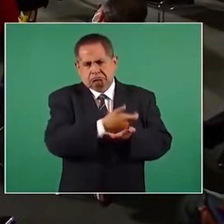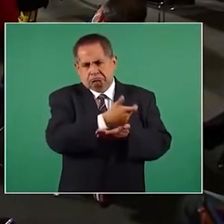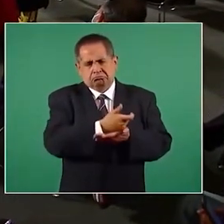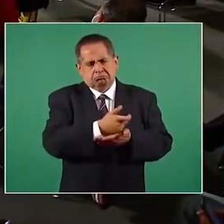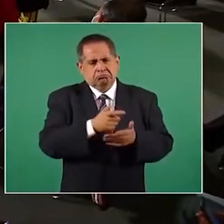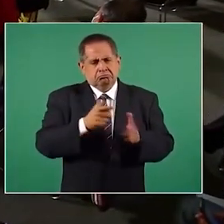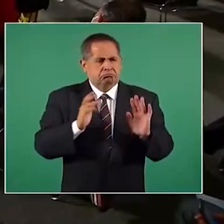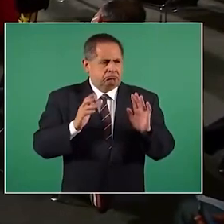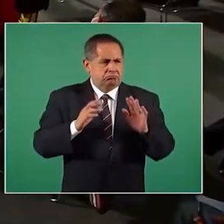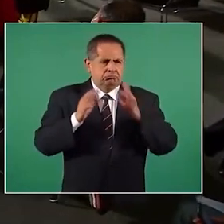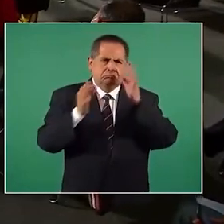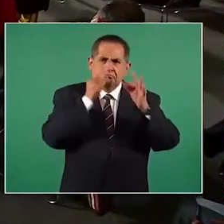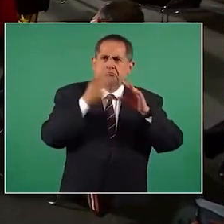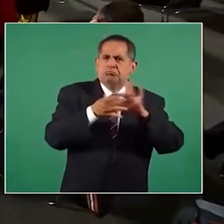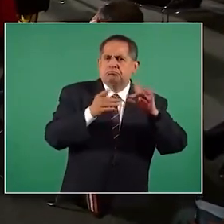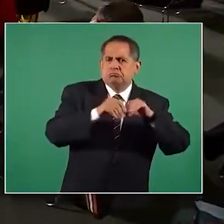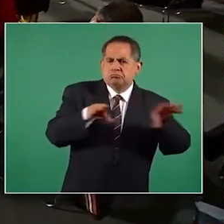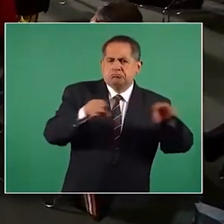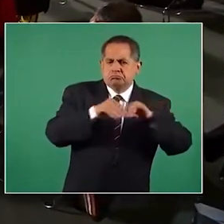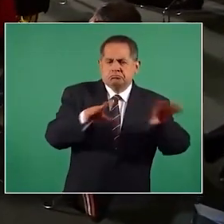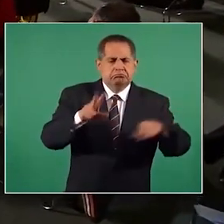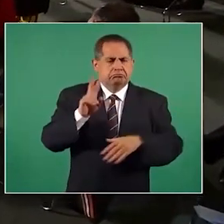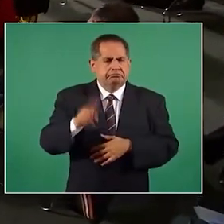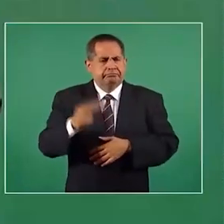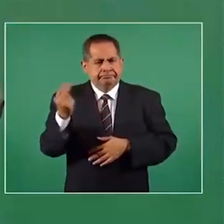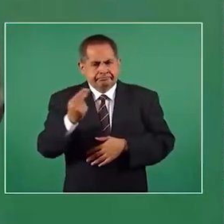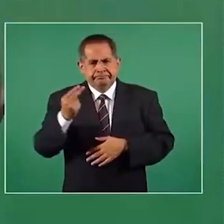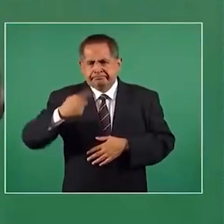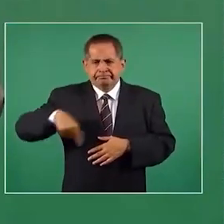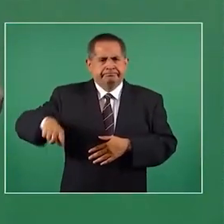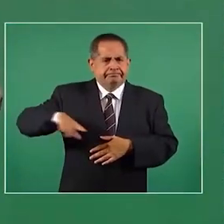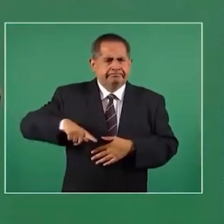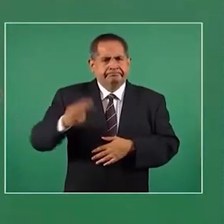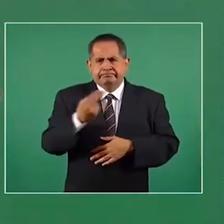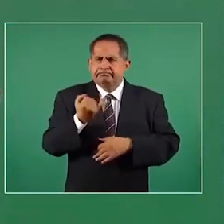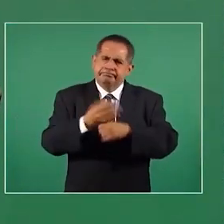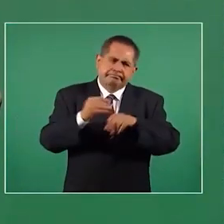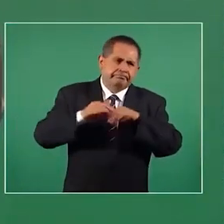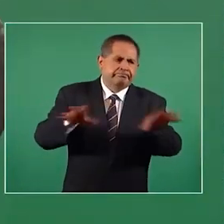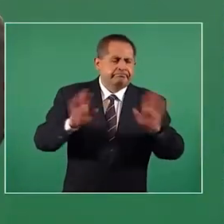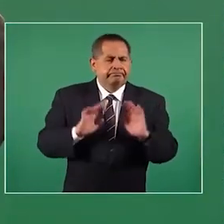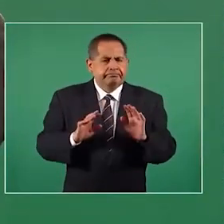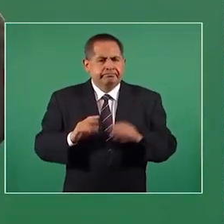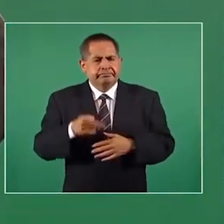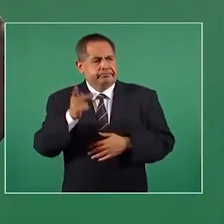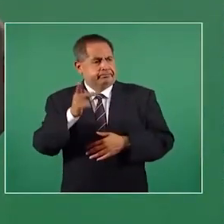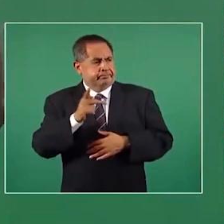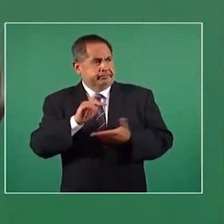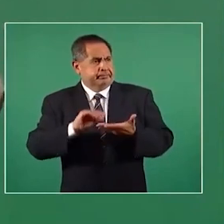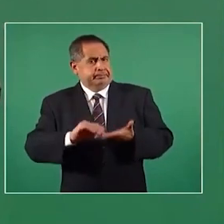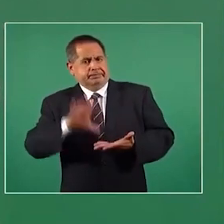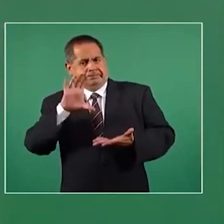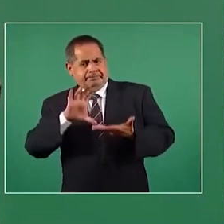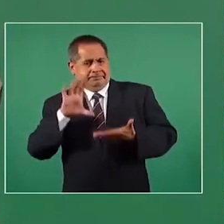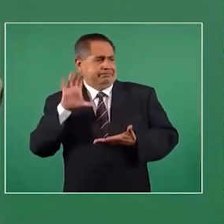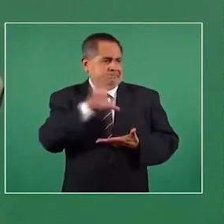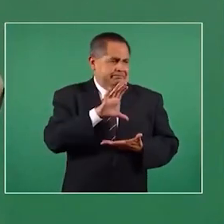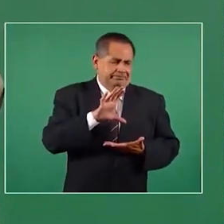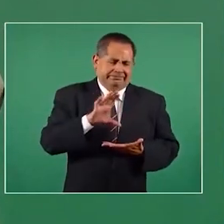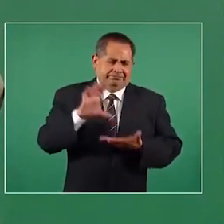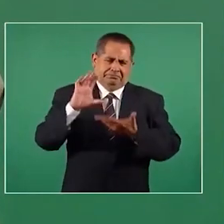porque este pues se requiere pero nada que ver